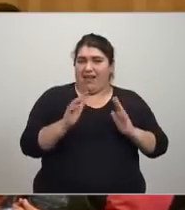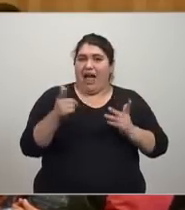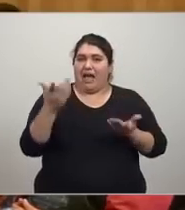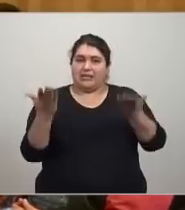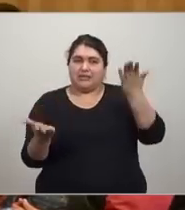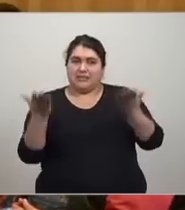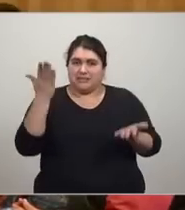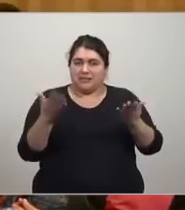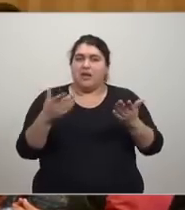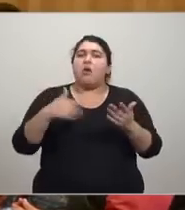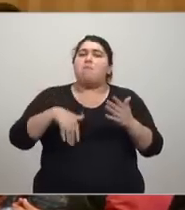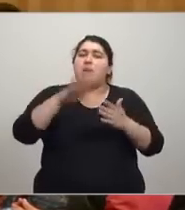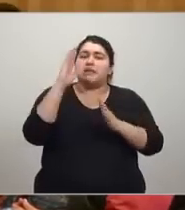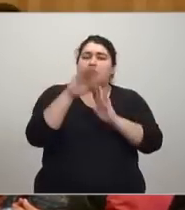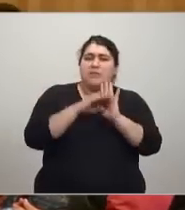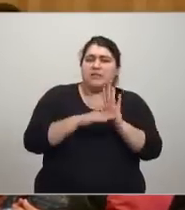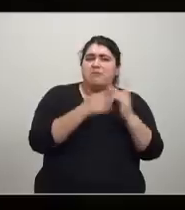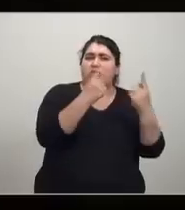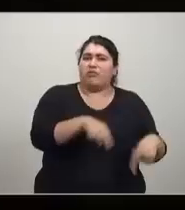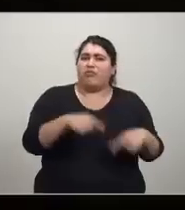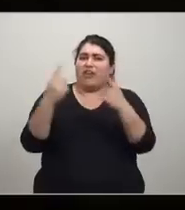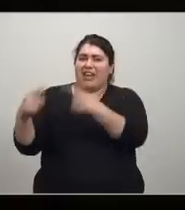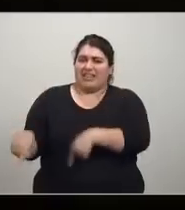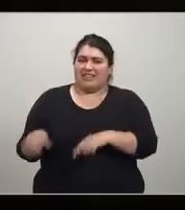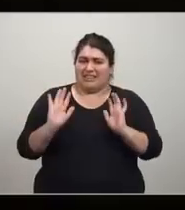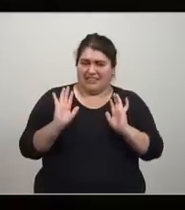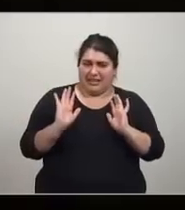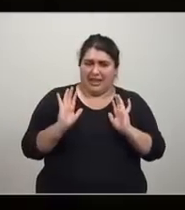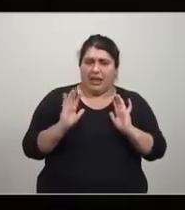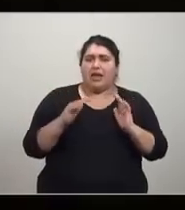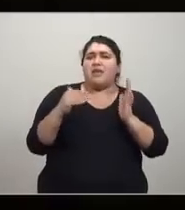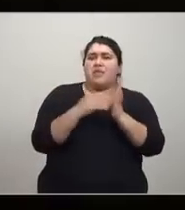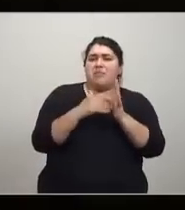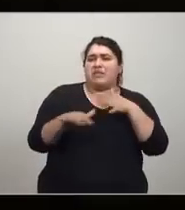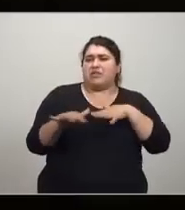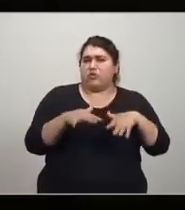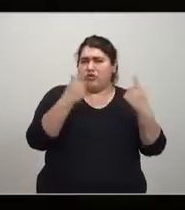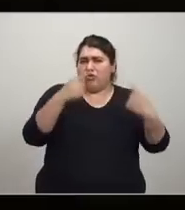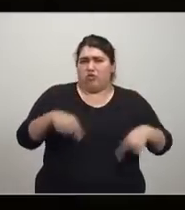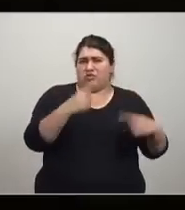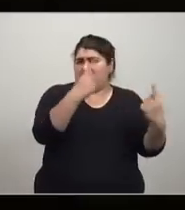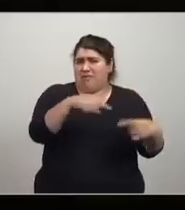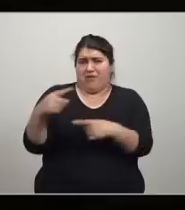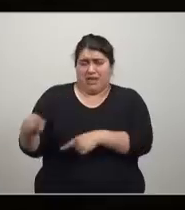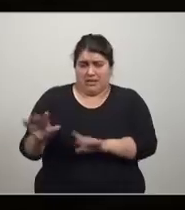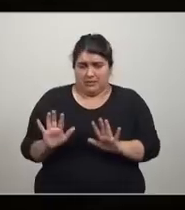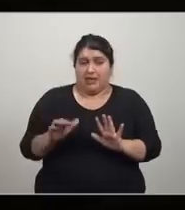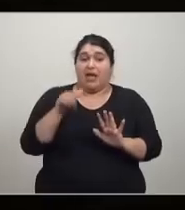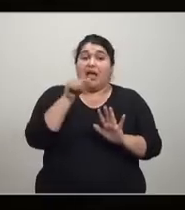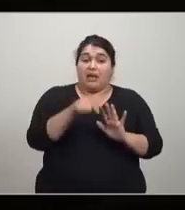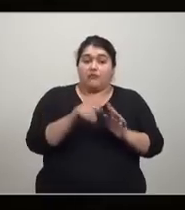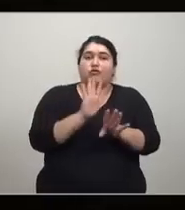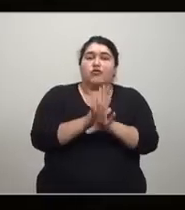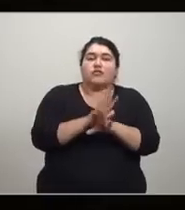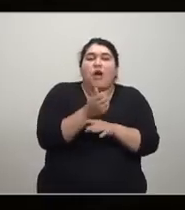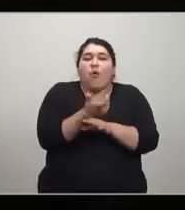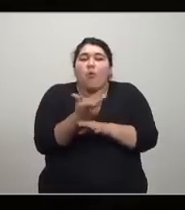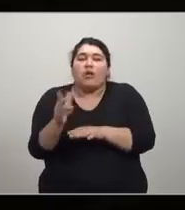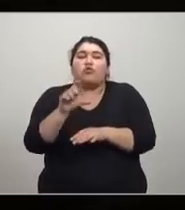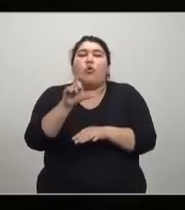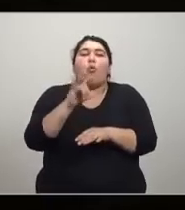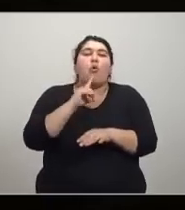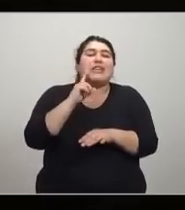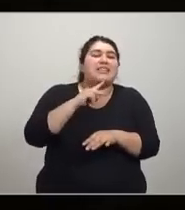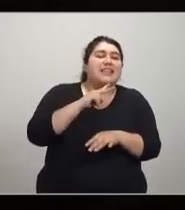rige con principios totalmente diferentes, que tiene sinergias e interdependencias totalmente diferentes. Entonces, cambios cuantitativos producen cambios